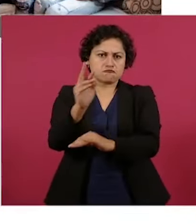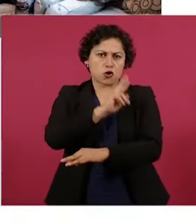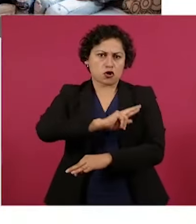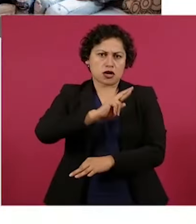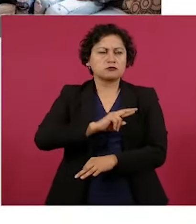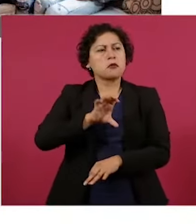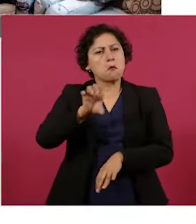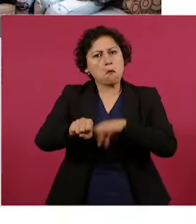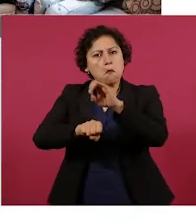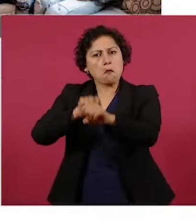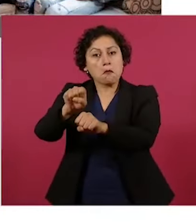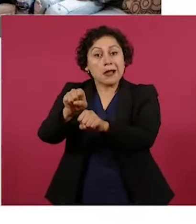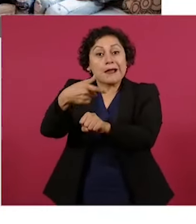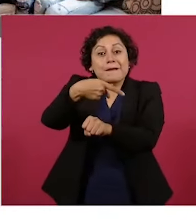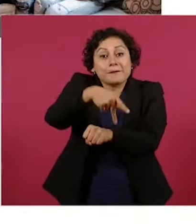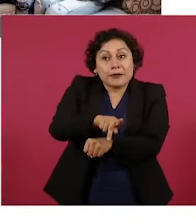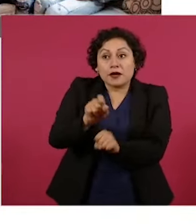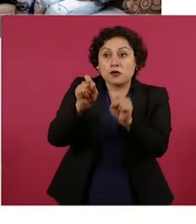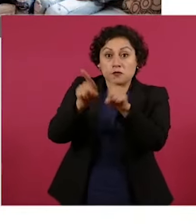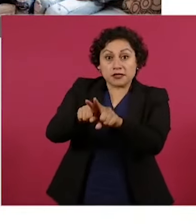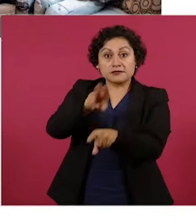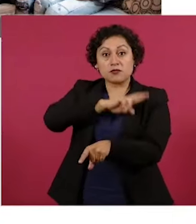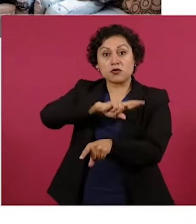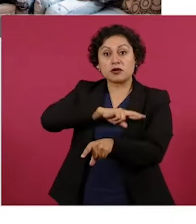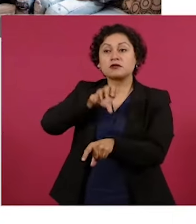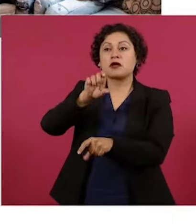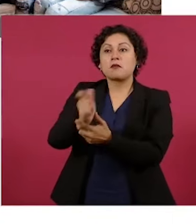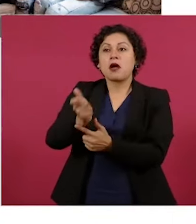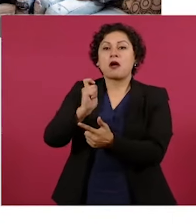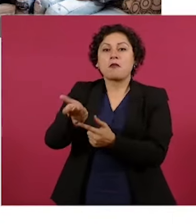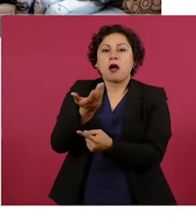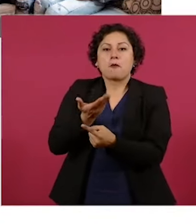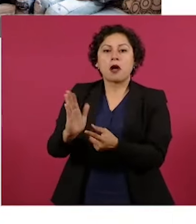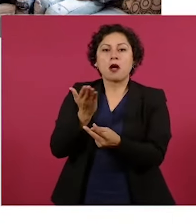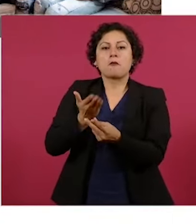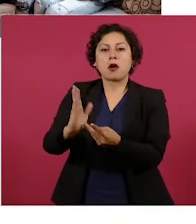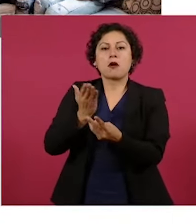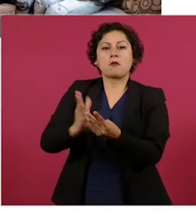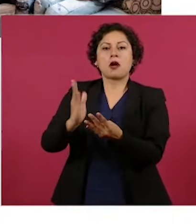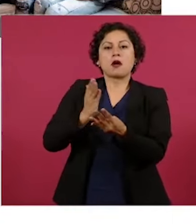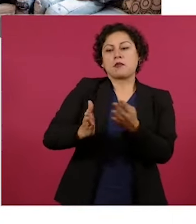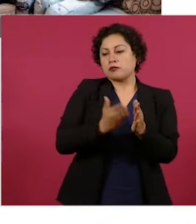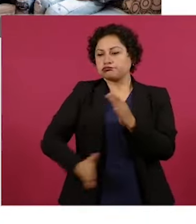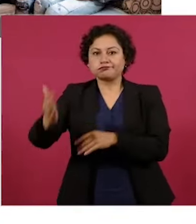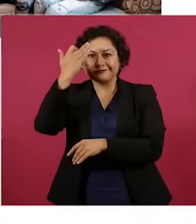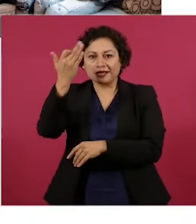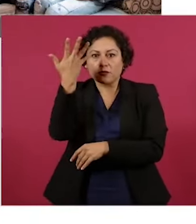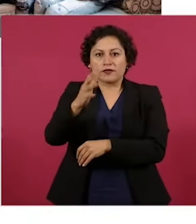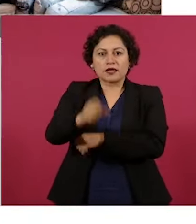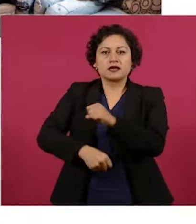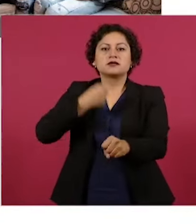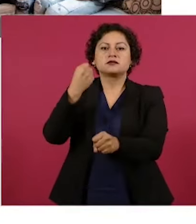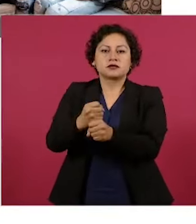podría ir pagando ese departamento y después de 10 años se tendría el derecho de comprarlo, tomando en cuenta todas las